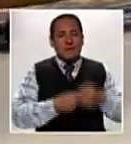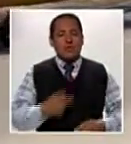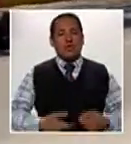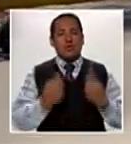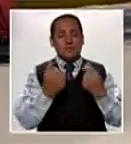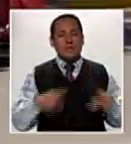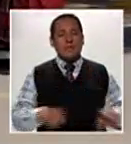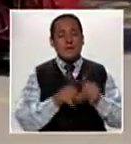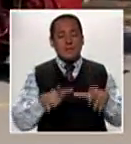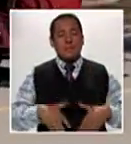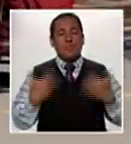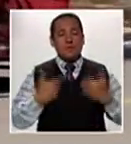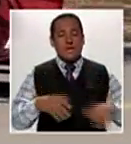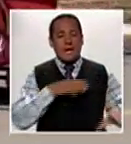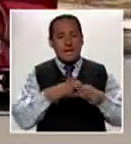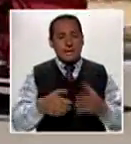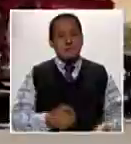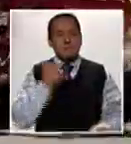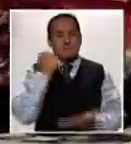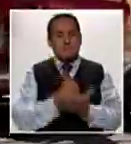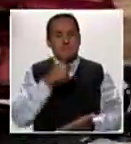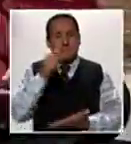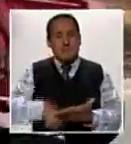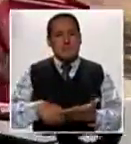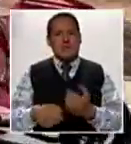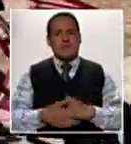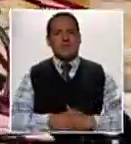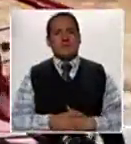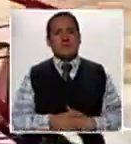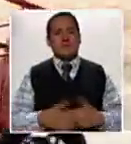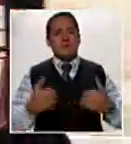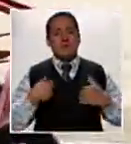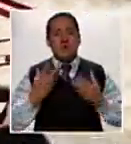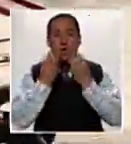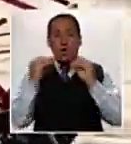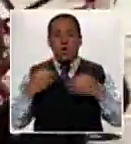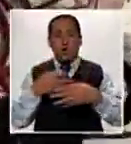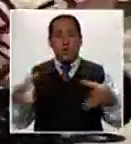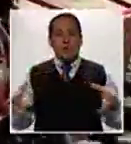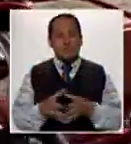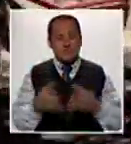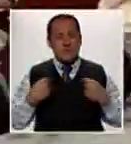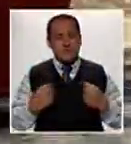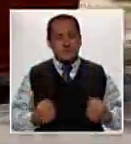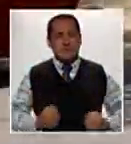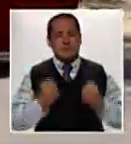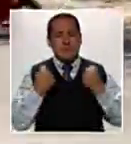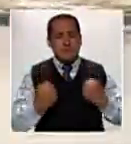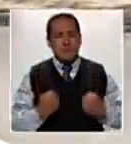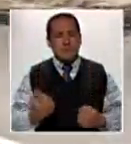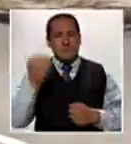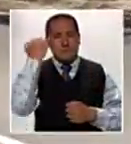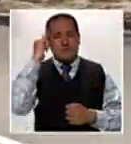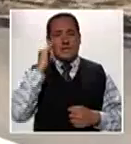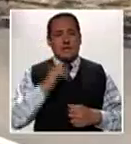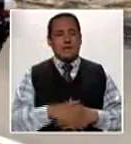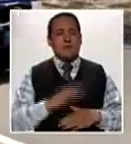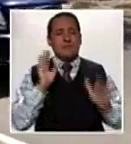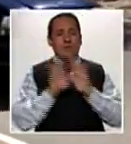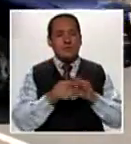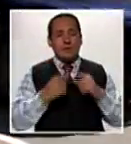económicos y puede llegar a ser patentado. Los chicos se han esmerado en hacer algo